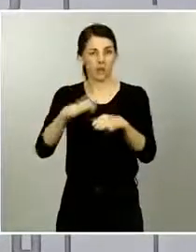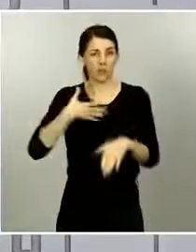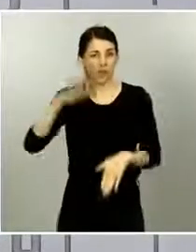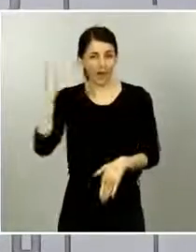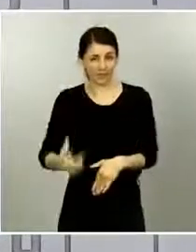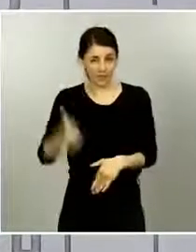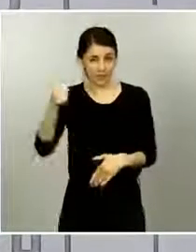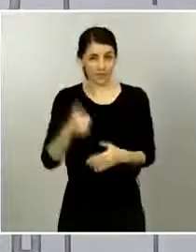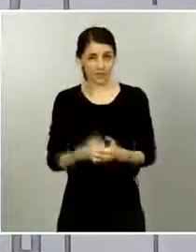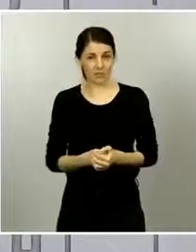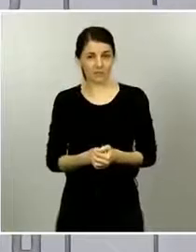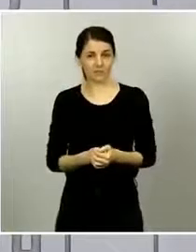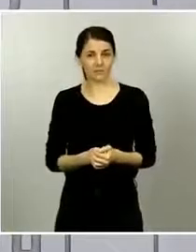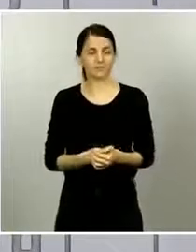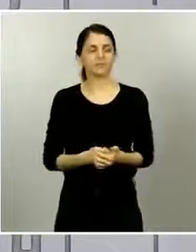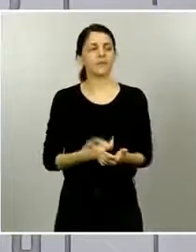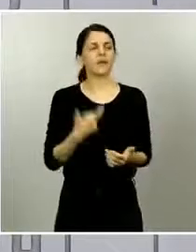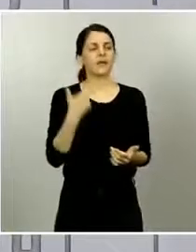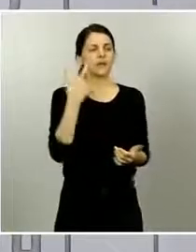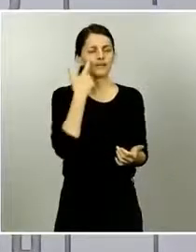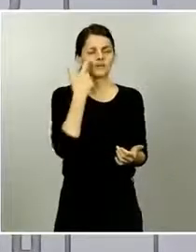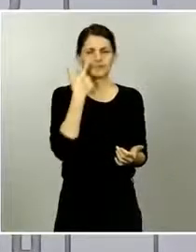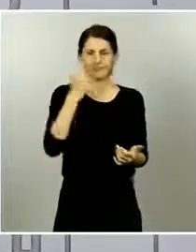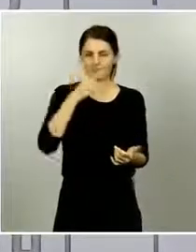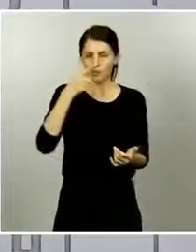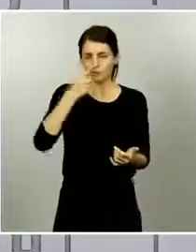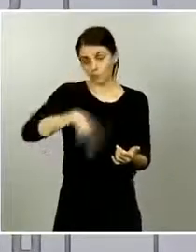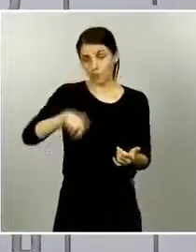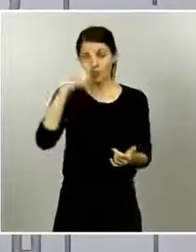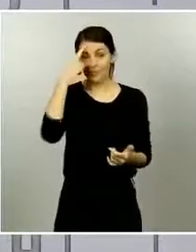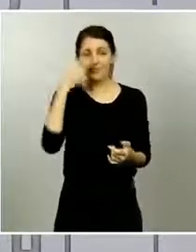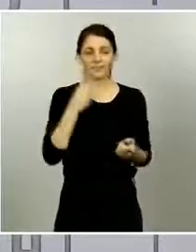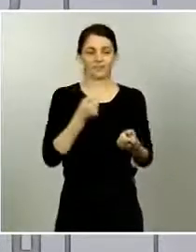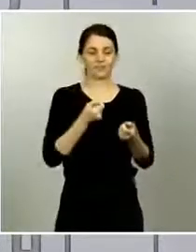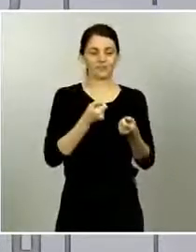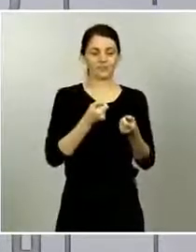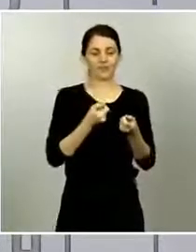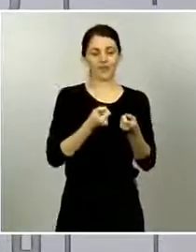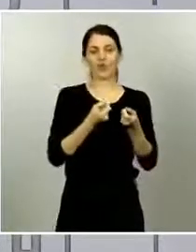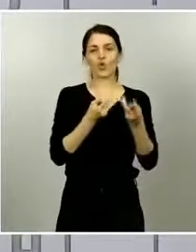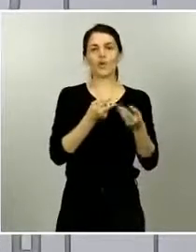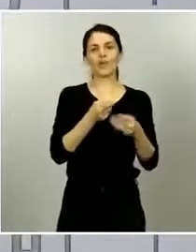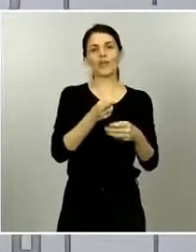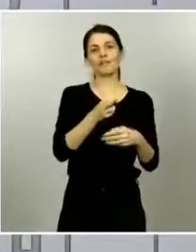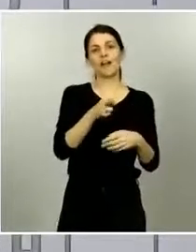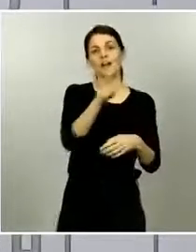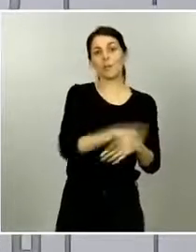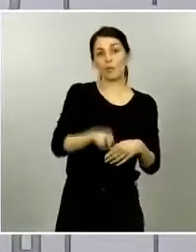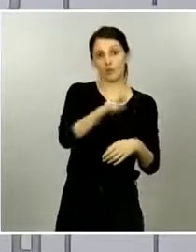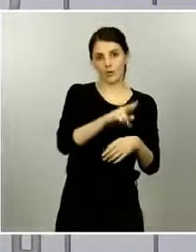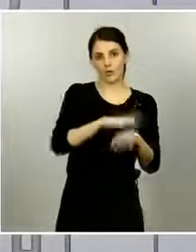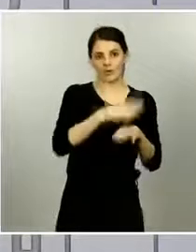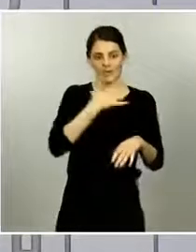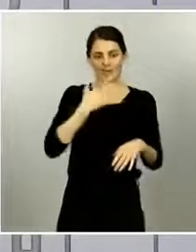desescalada. Bueno sobre el número de reproducción todos saben que el número de reproducción es el